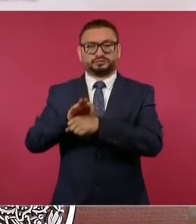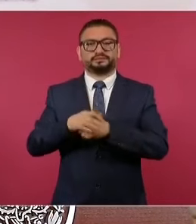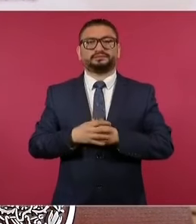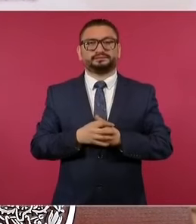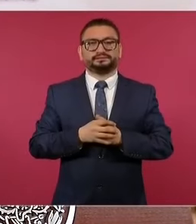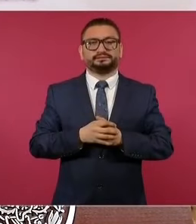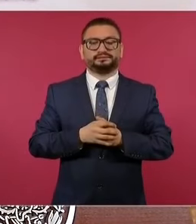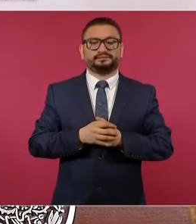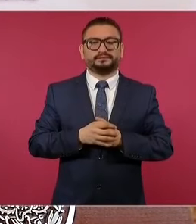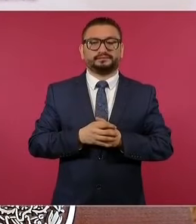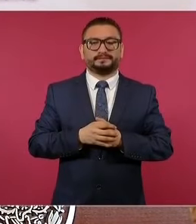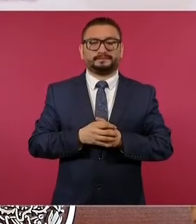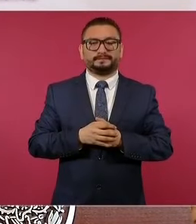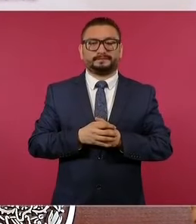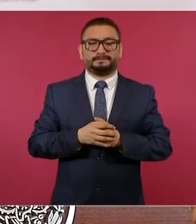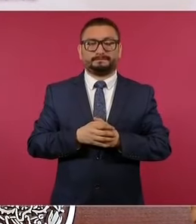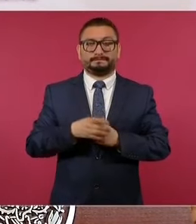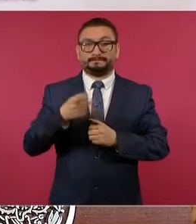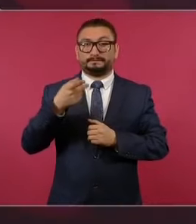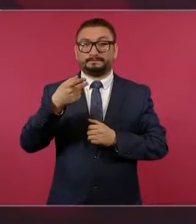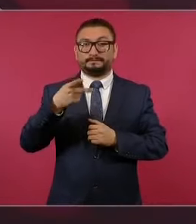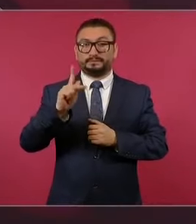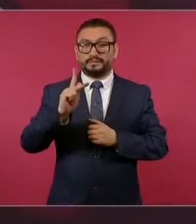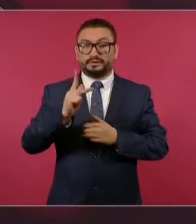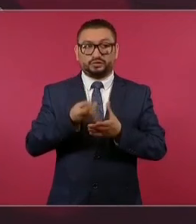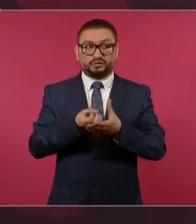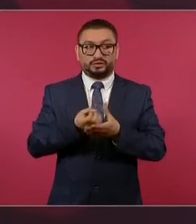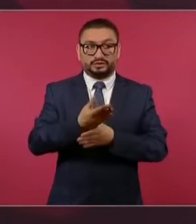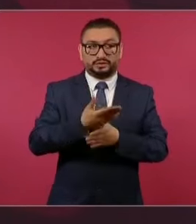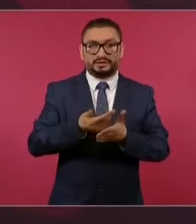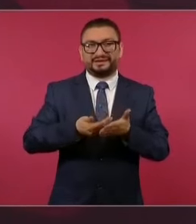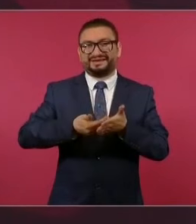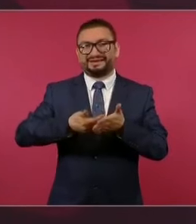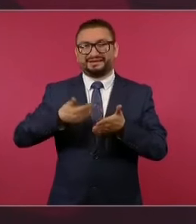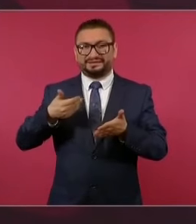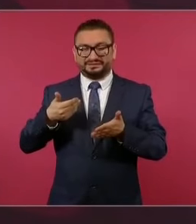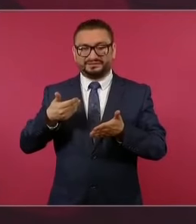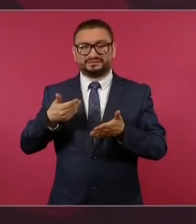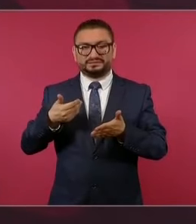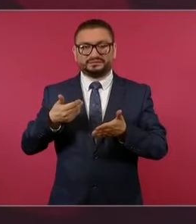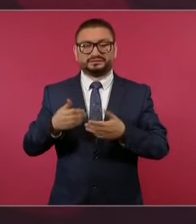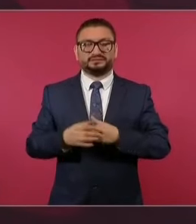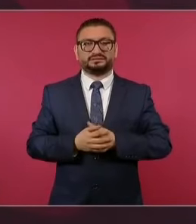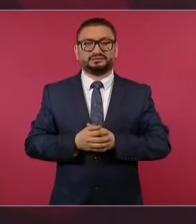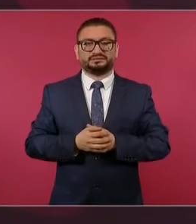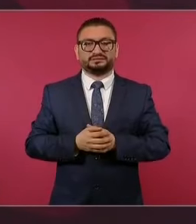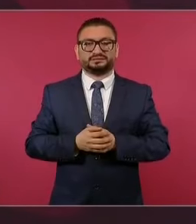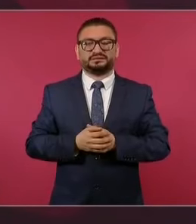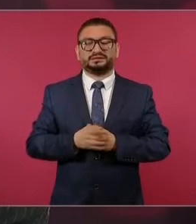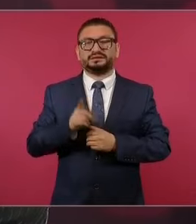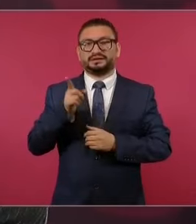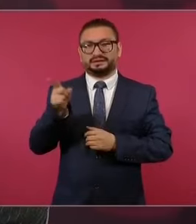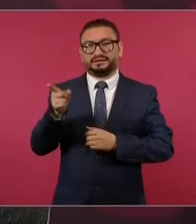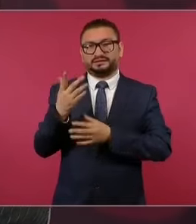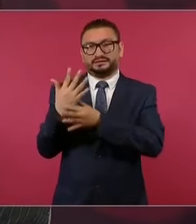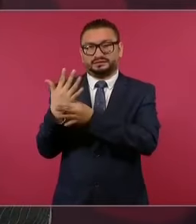pero antes de salir pidió